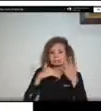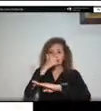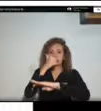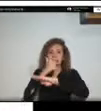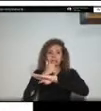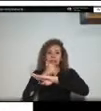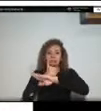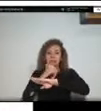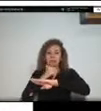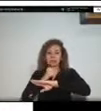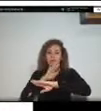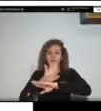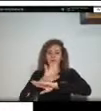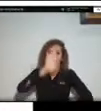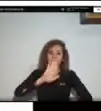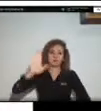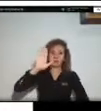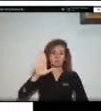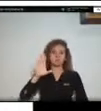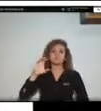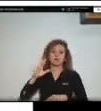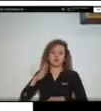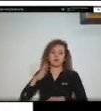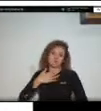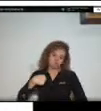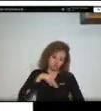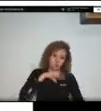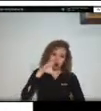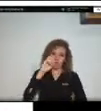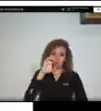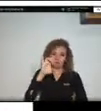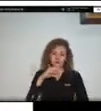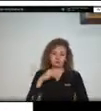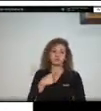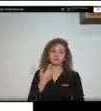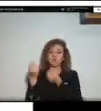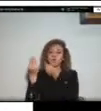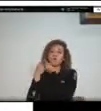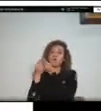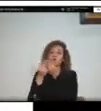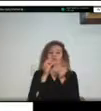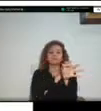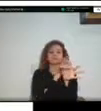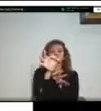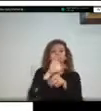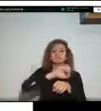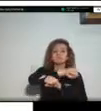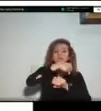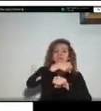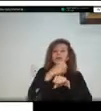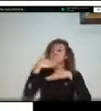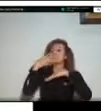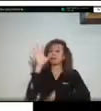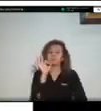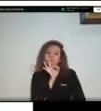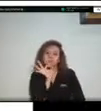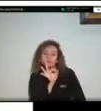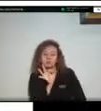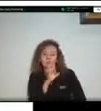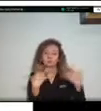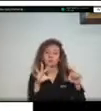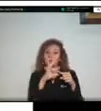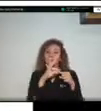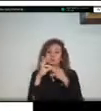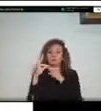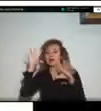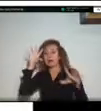municipales de gestión del riesgo especialmente Villavicencio se ha hecho un trabajo articulado y armónico entre las entidades